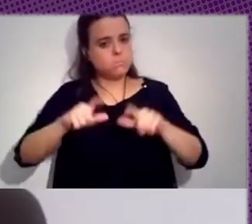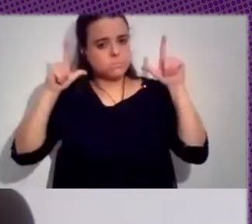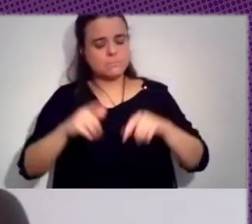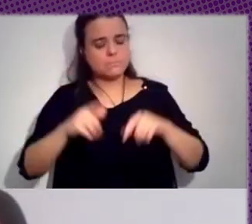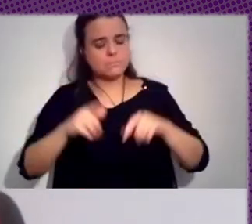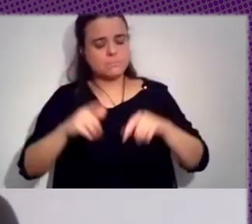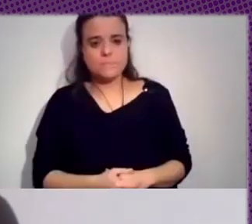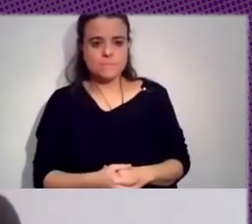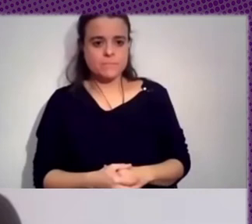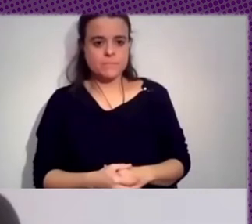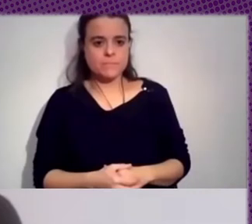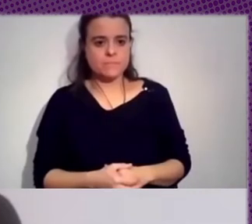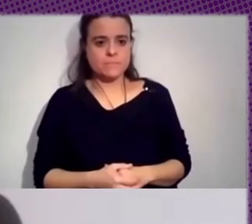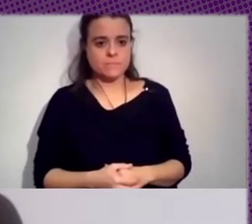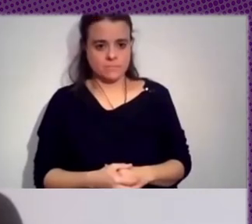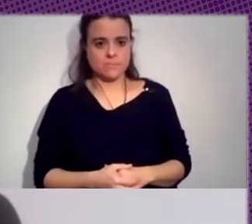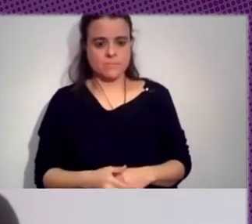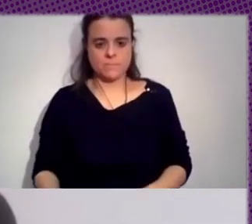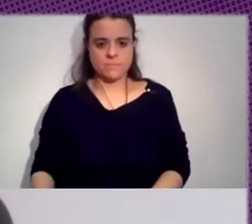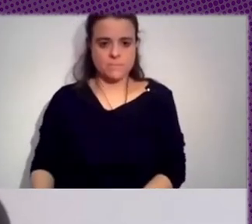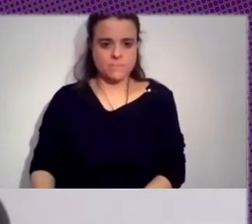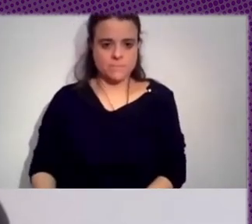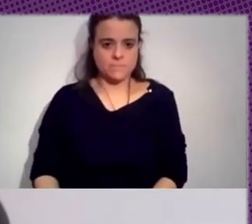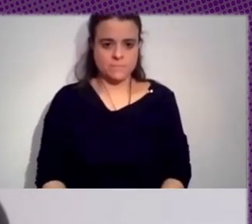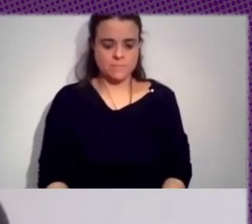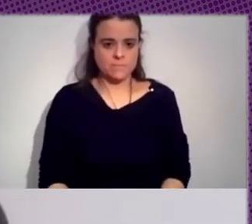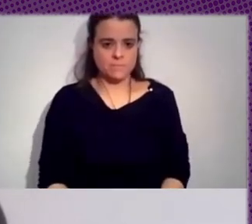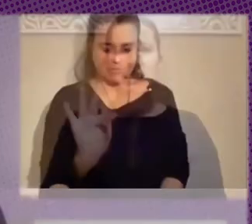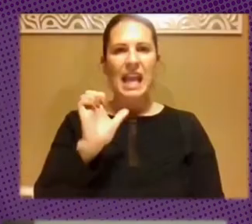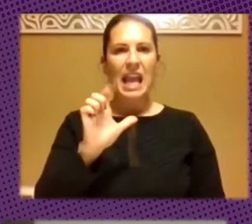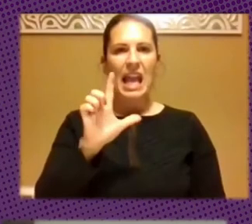bueno, el siguiente ponente es Eloy Caloca,